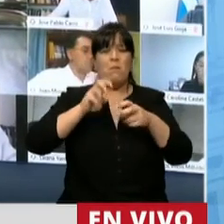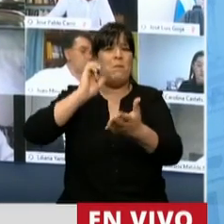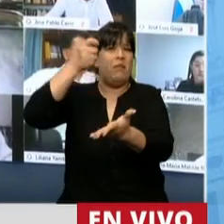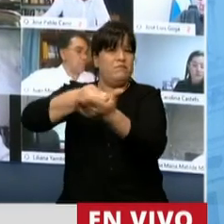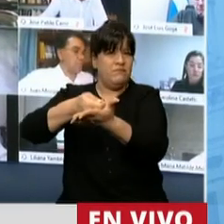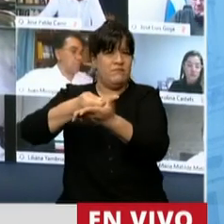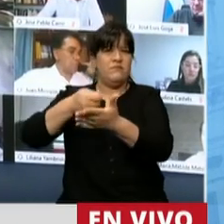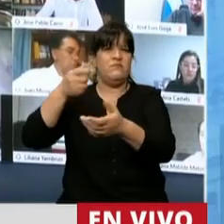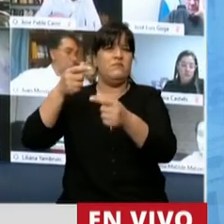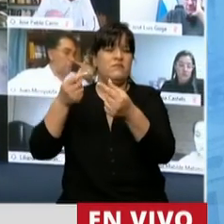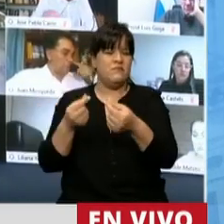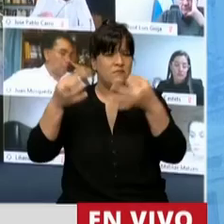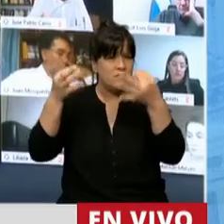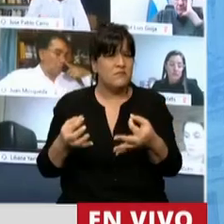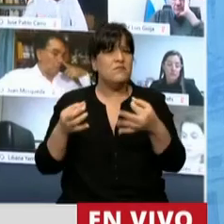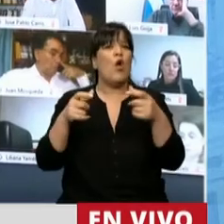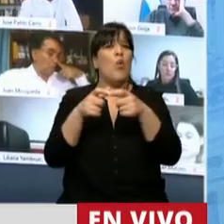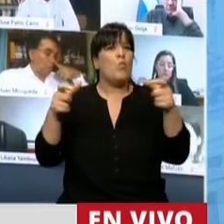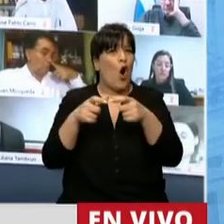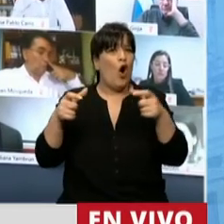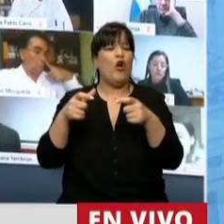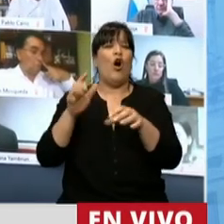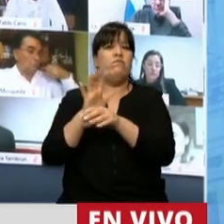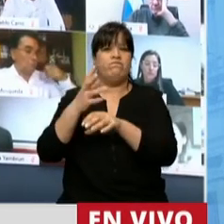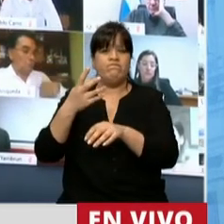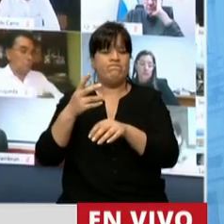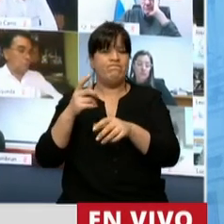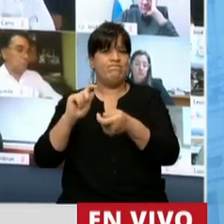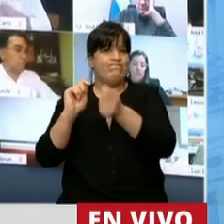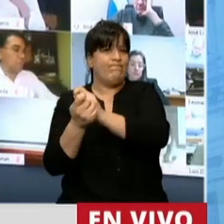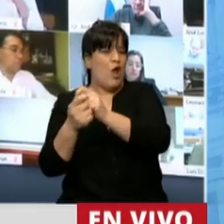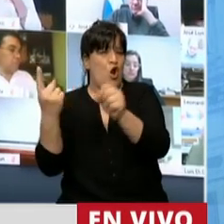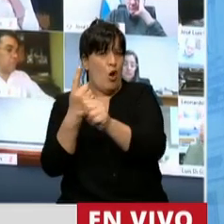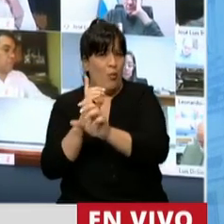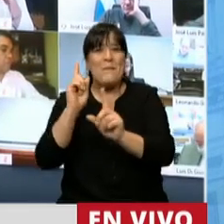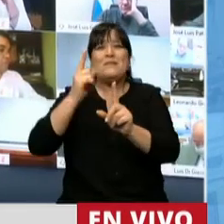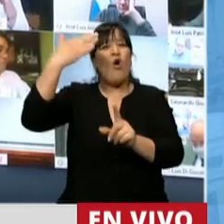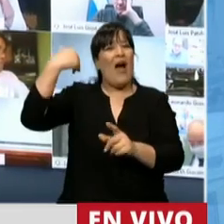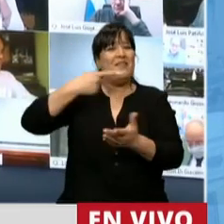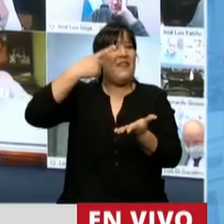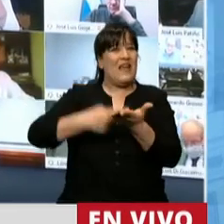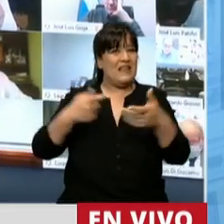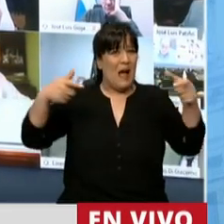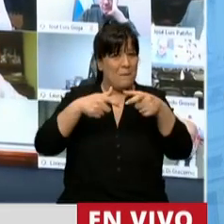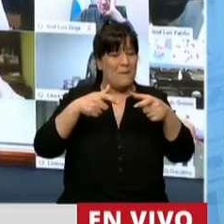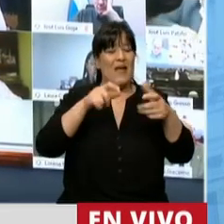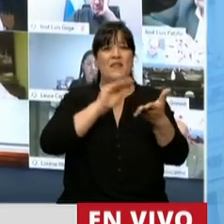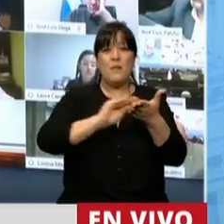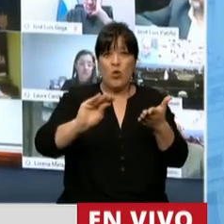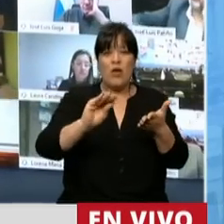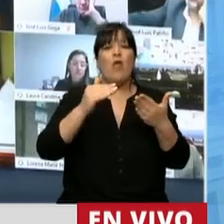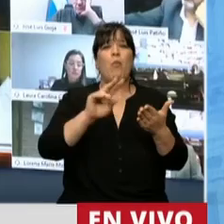se establece un bono intransferible que en el dictamen nuestro original de diputados era